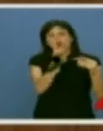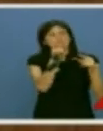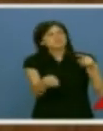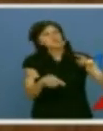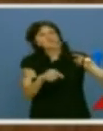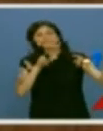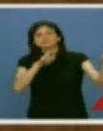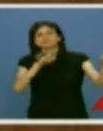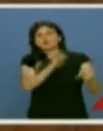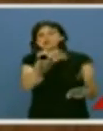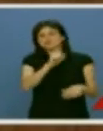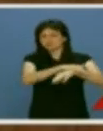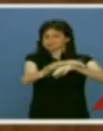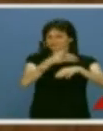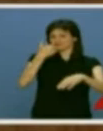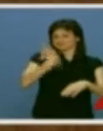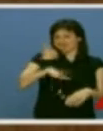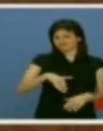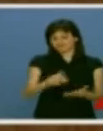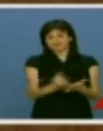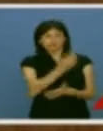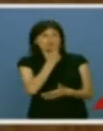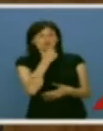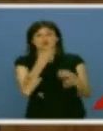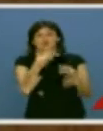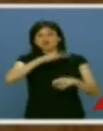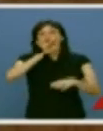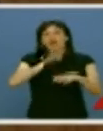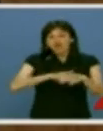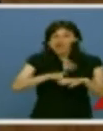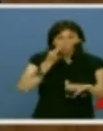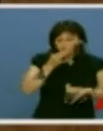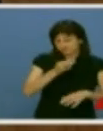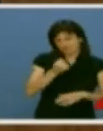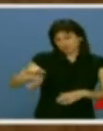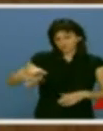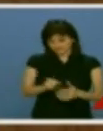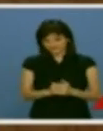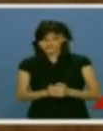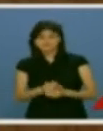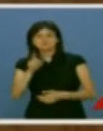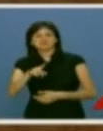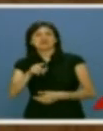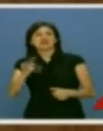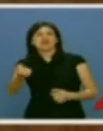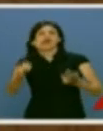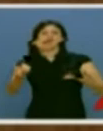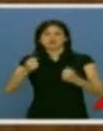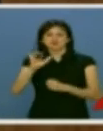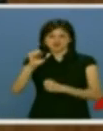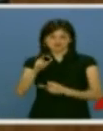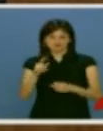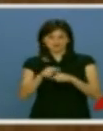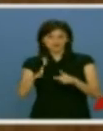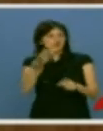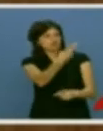ustedes llevan 24 años gobernando y todos conocemos algunos incumplimientos suyos en esta materia. Hablaremos mucho de energía, de nuestra diferente